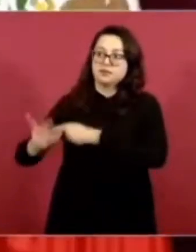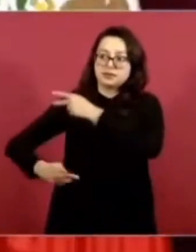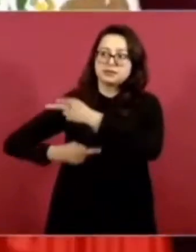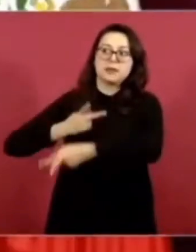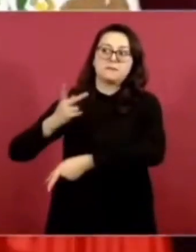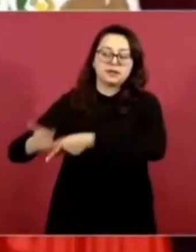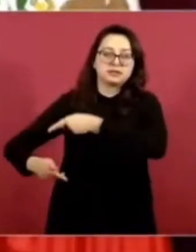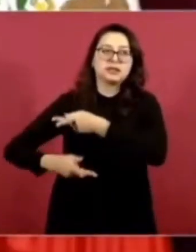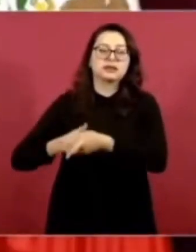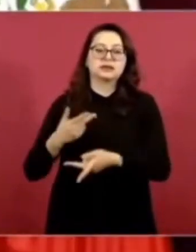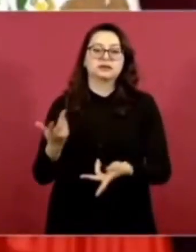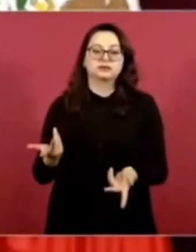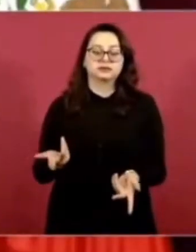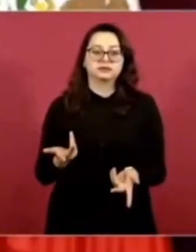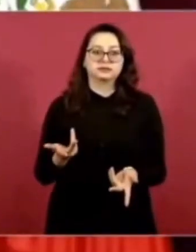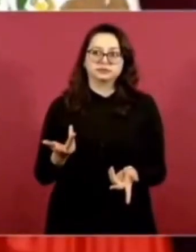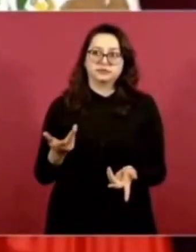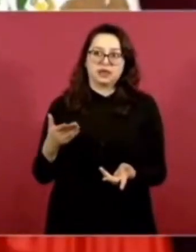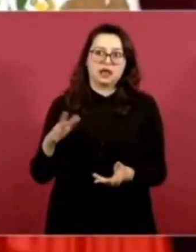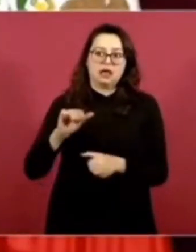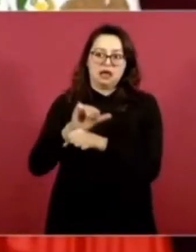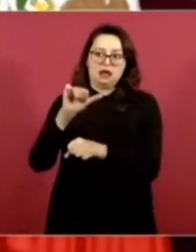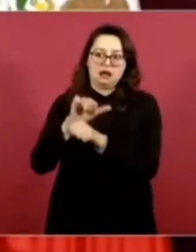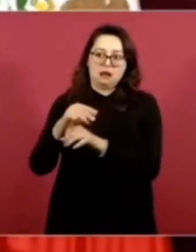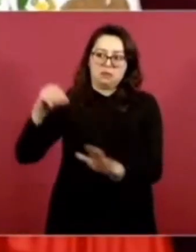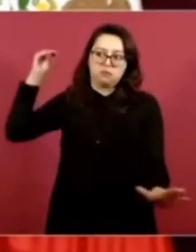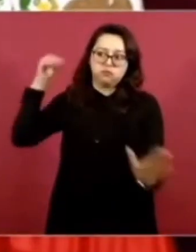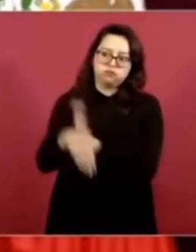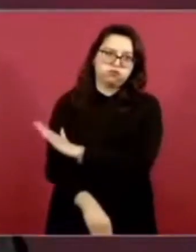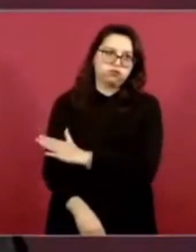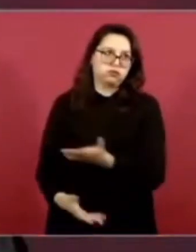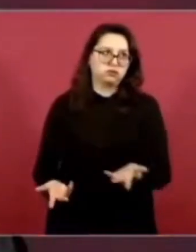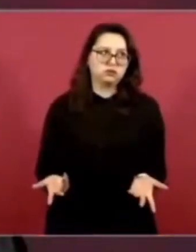en haber ocasionado la crisis argentina.